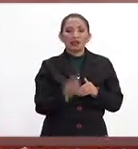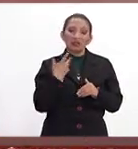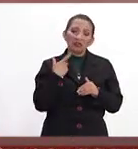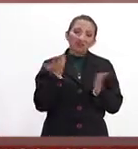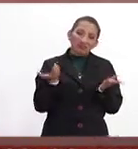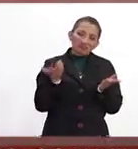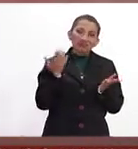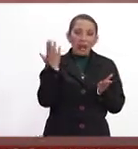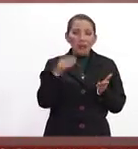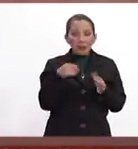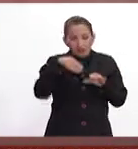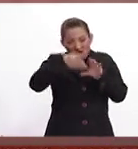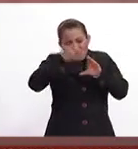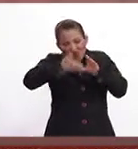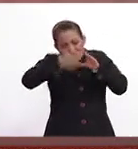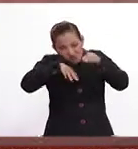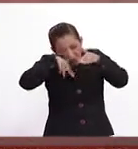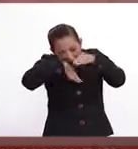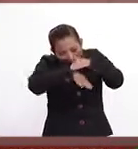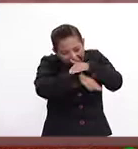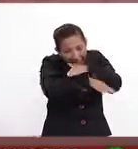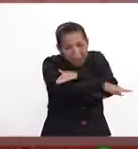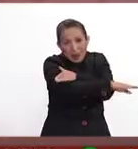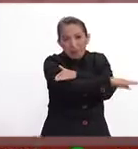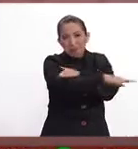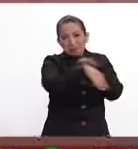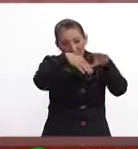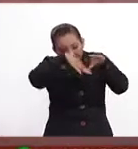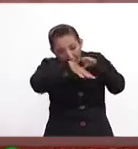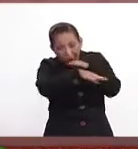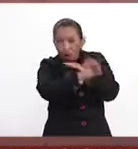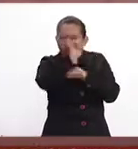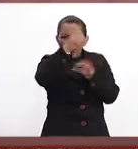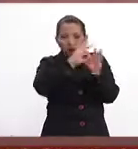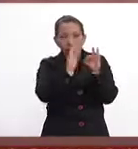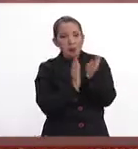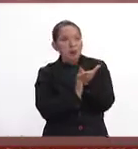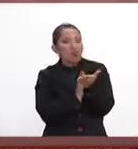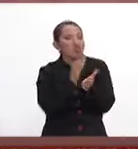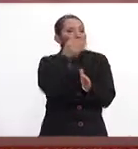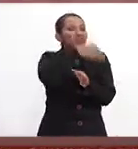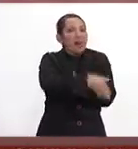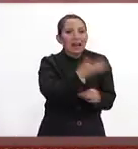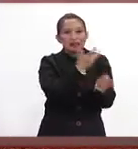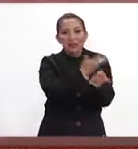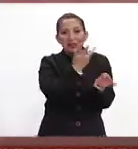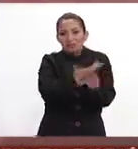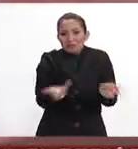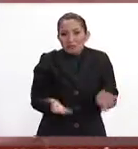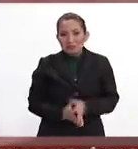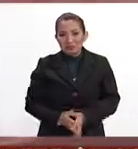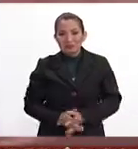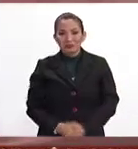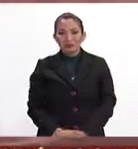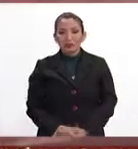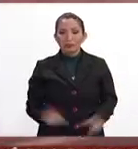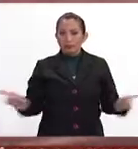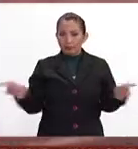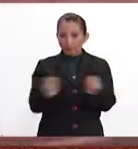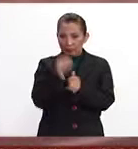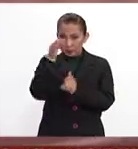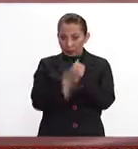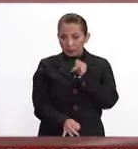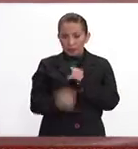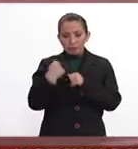sabemos hacer túneles y hay otras formas para brincarnos ese muro. En conclusión, les